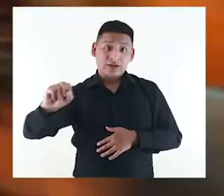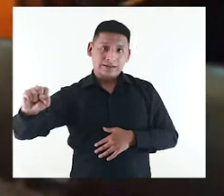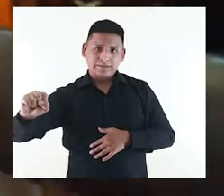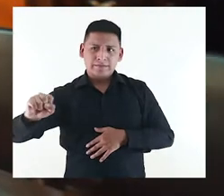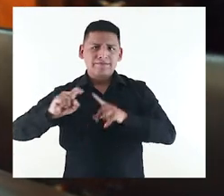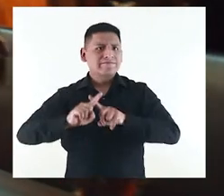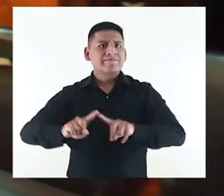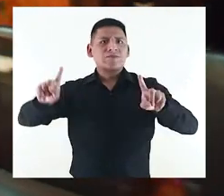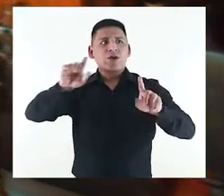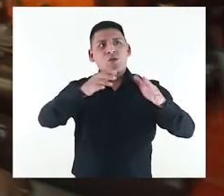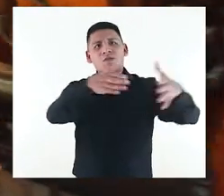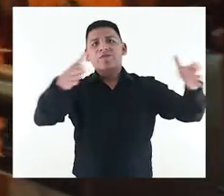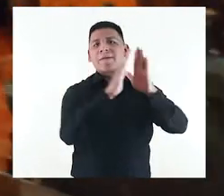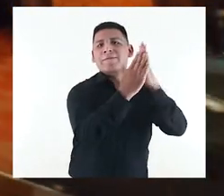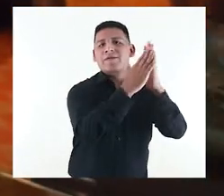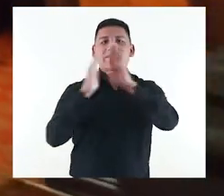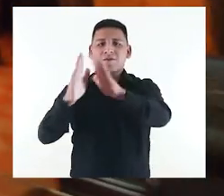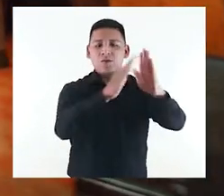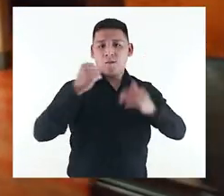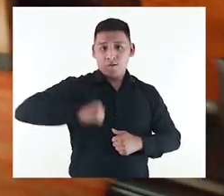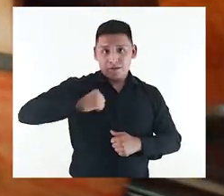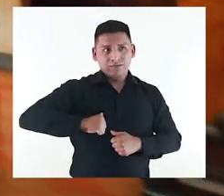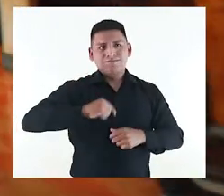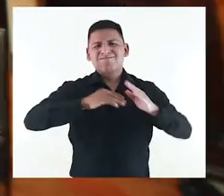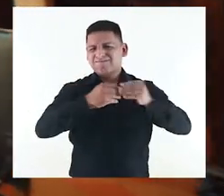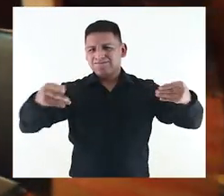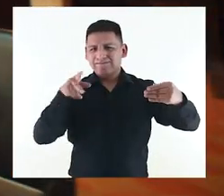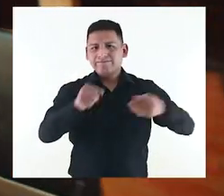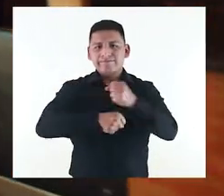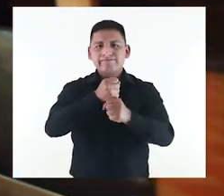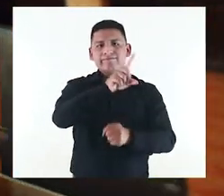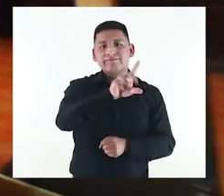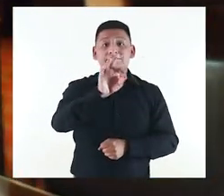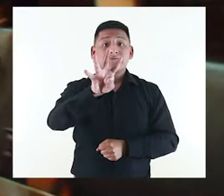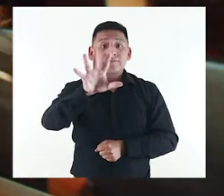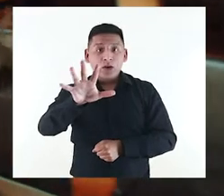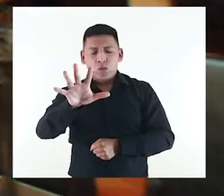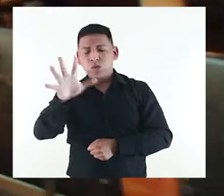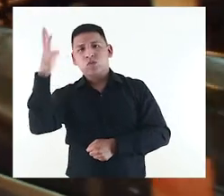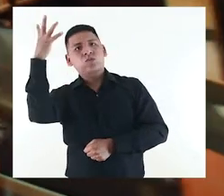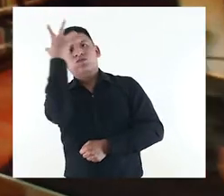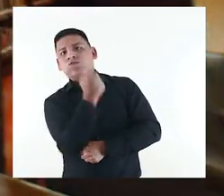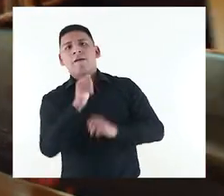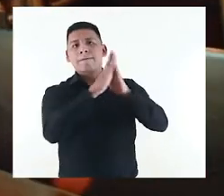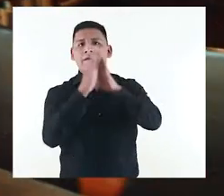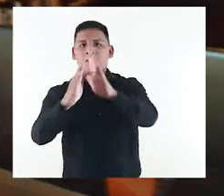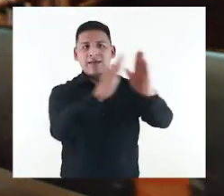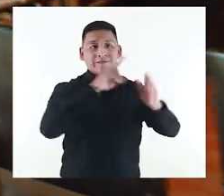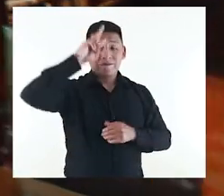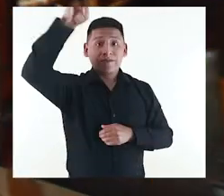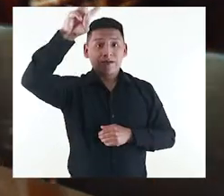Sesiones. La mención aparte es para la Biblioteca Municipal que, inaugurada en 1945, es una de las más bellas